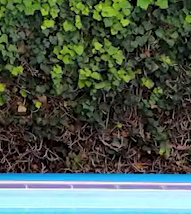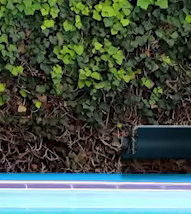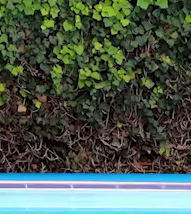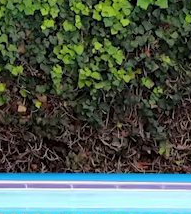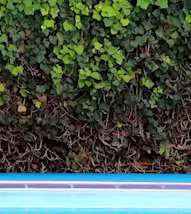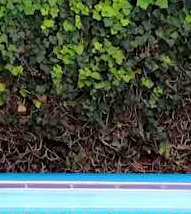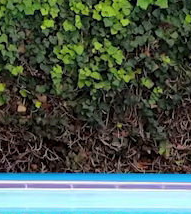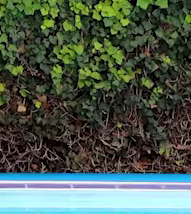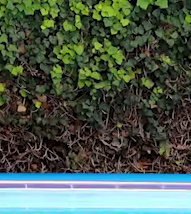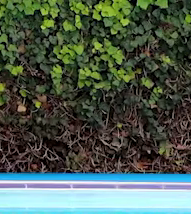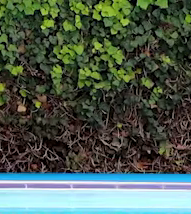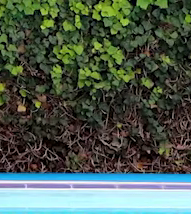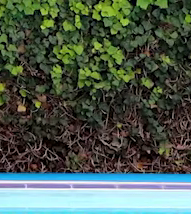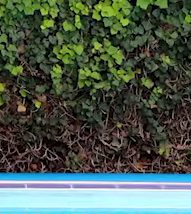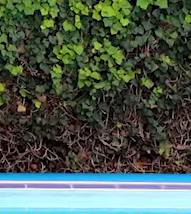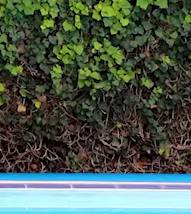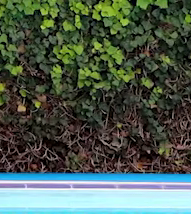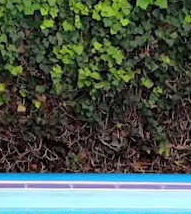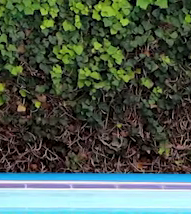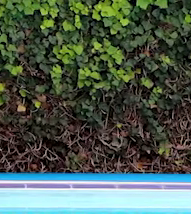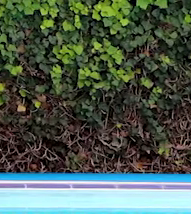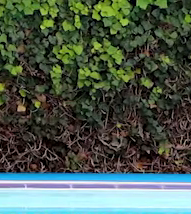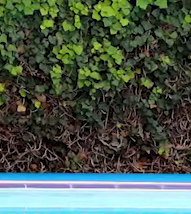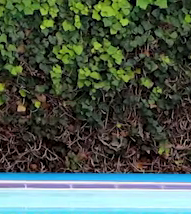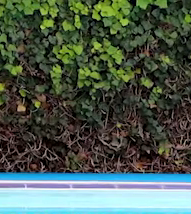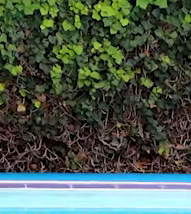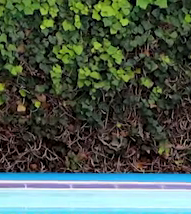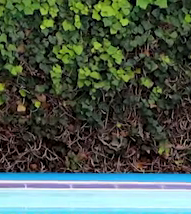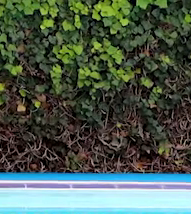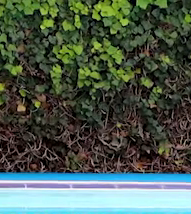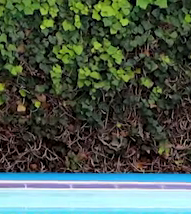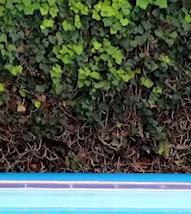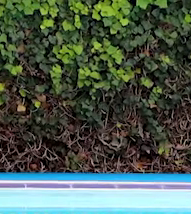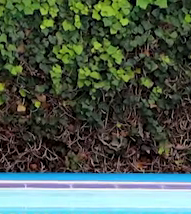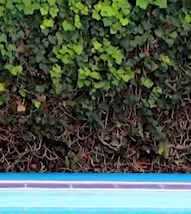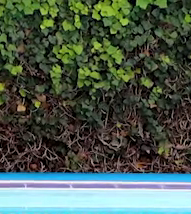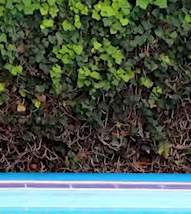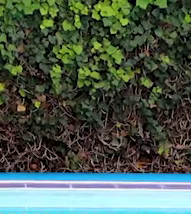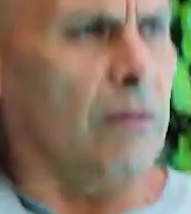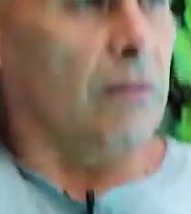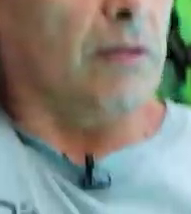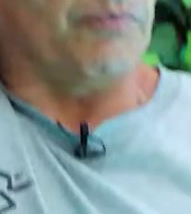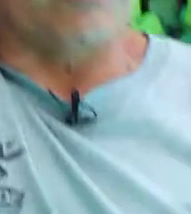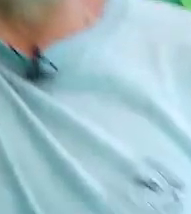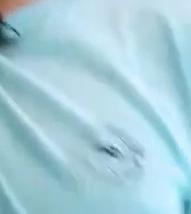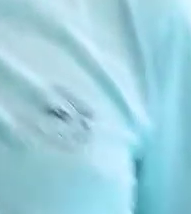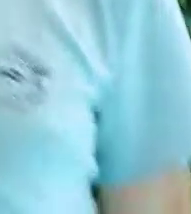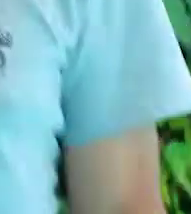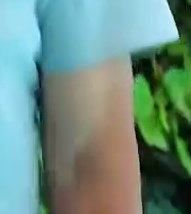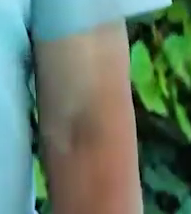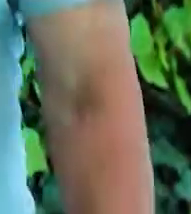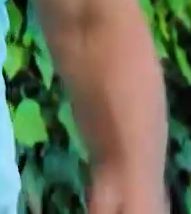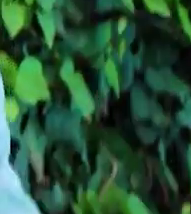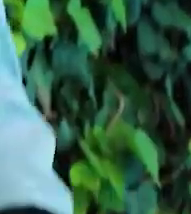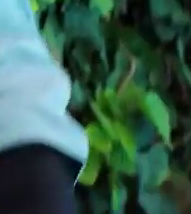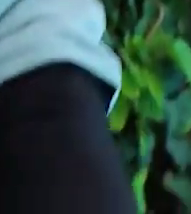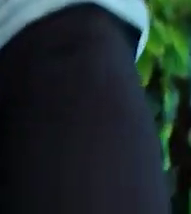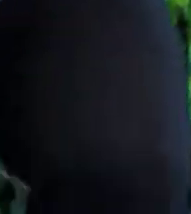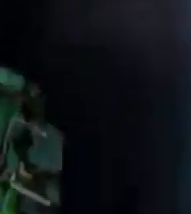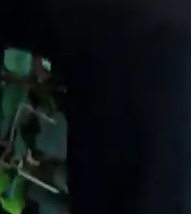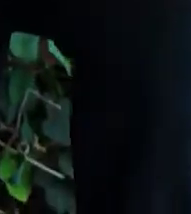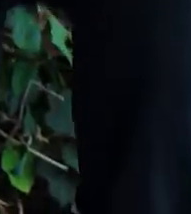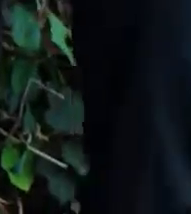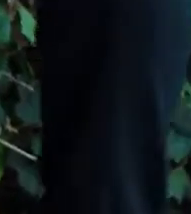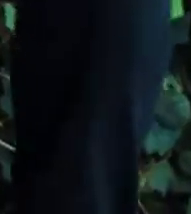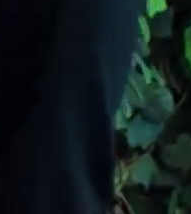pierna derecha y la mano derecha igual. Y al mismo tiempo vamos a elevar talón del pie contrario. Izquierda